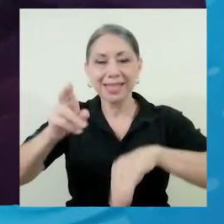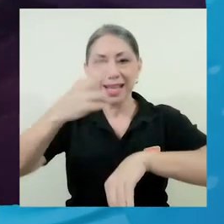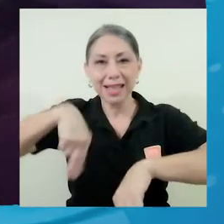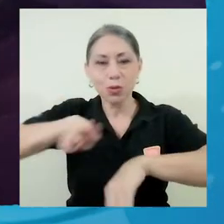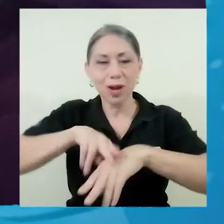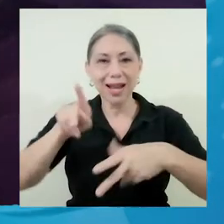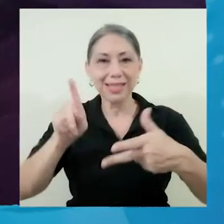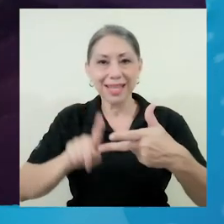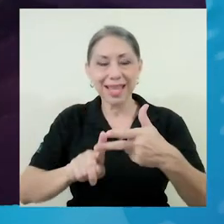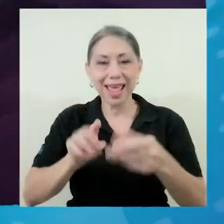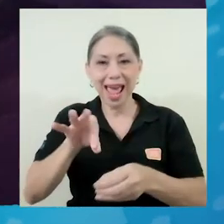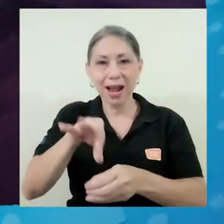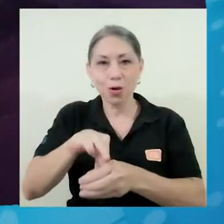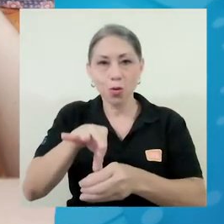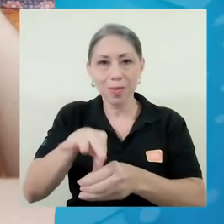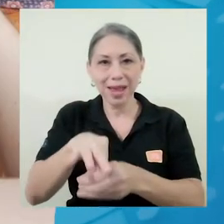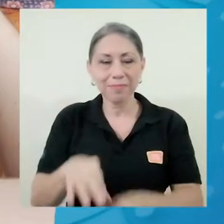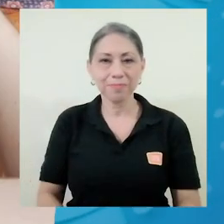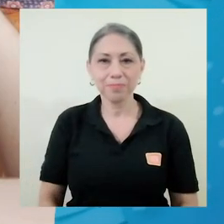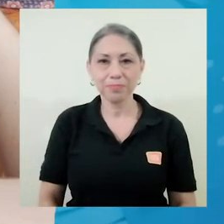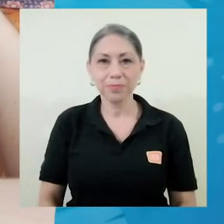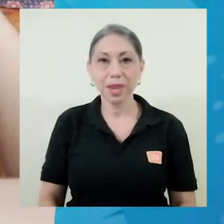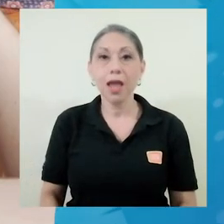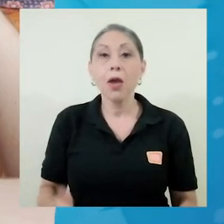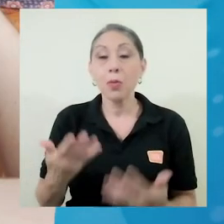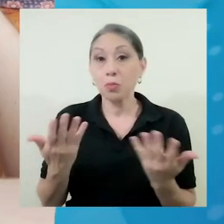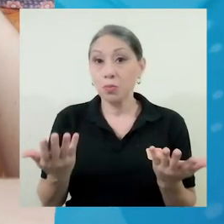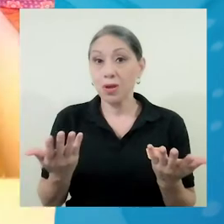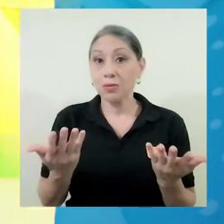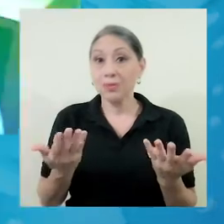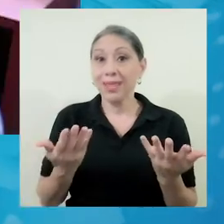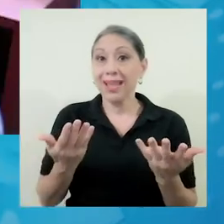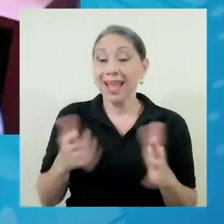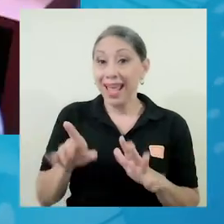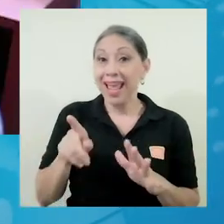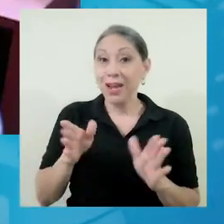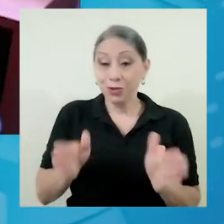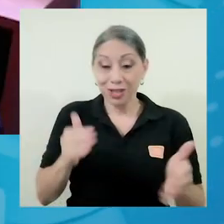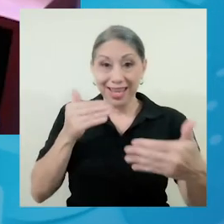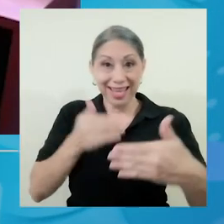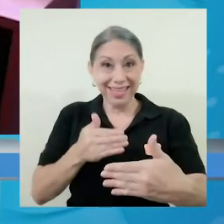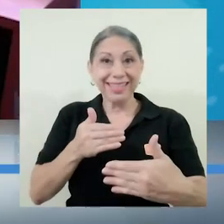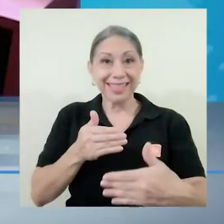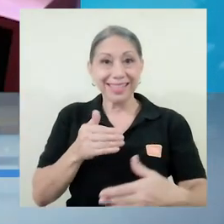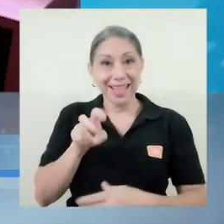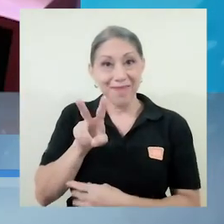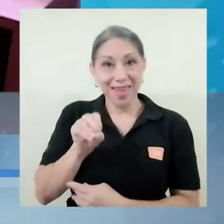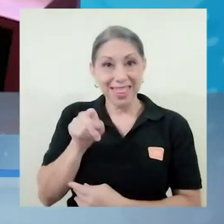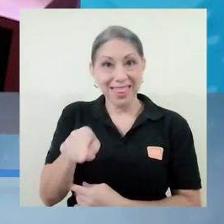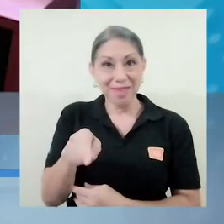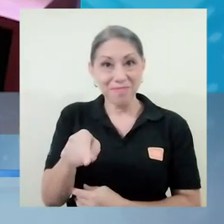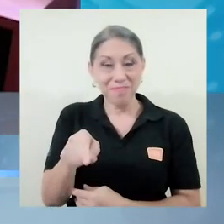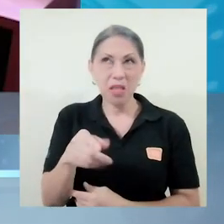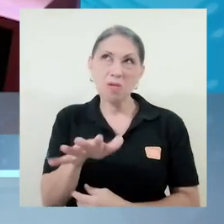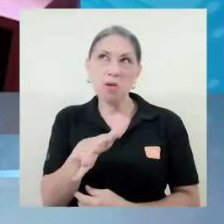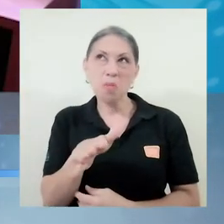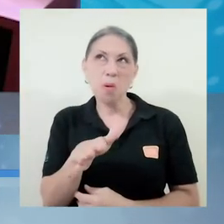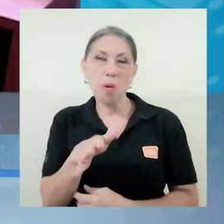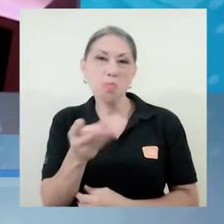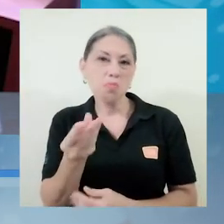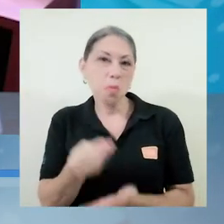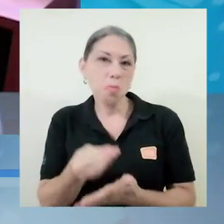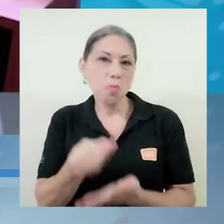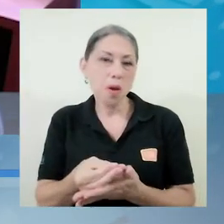de las ciencias naturales y de agronomía. Bueno, estos, en los kits de 20 que conseguimos, termina